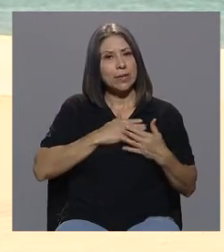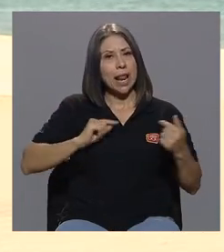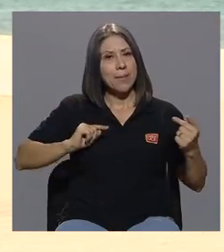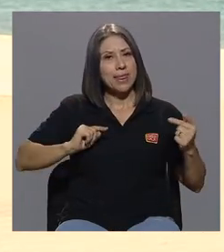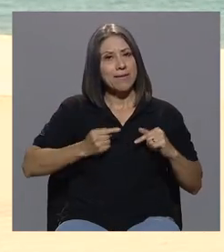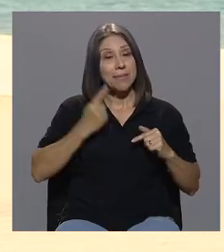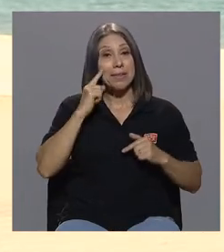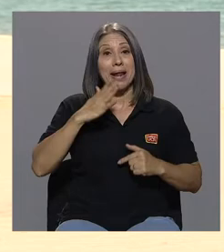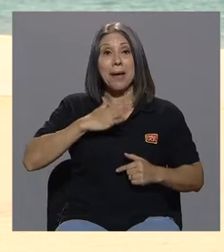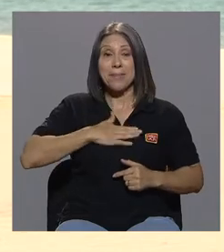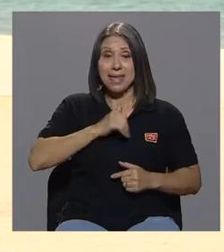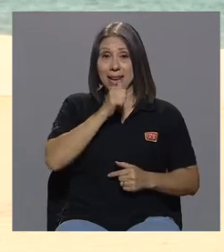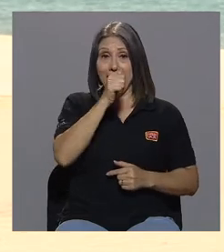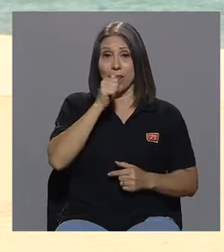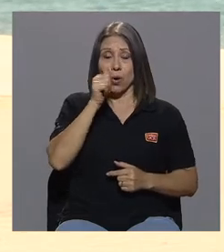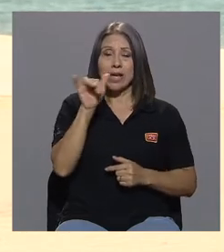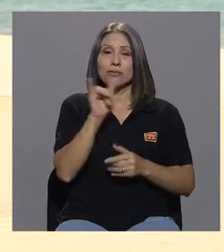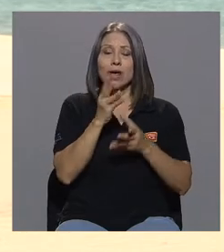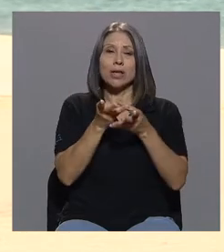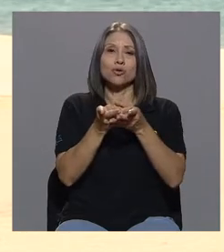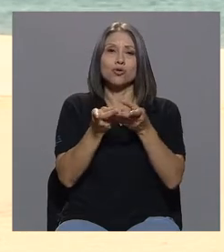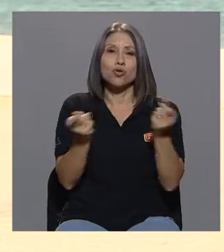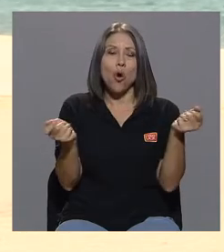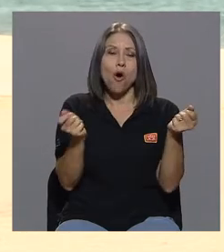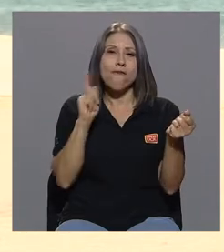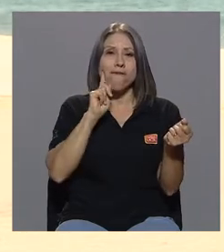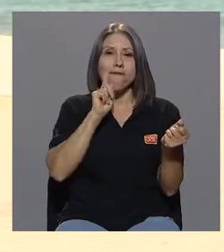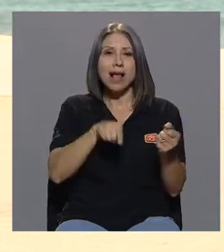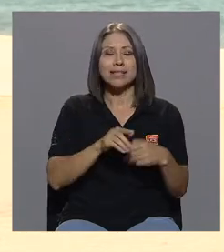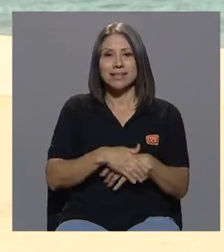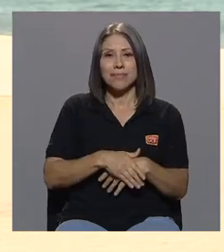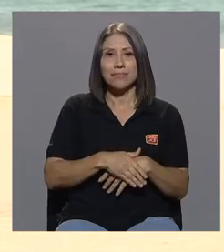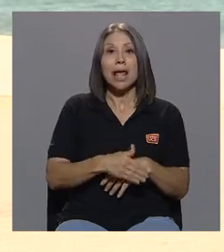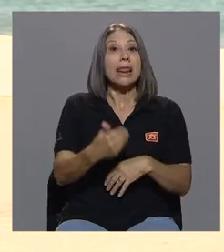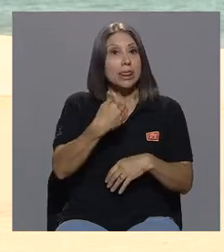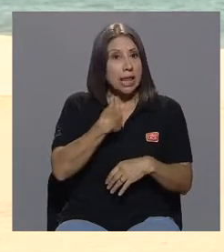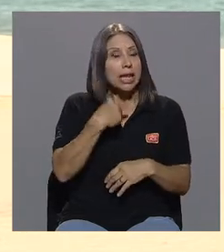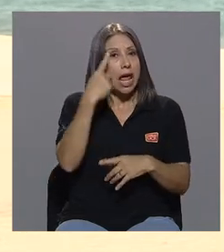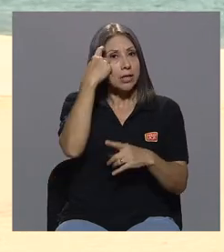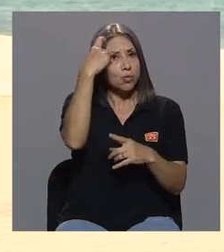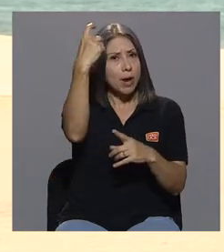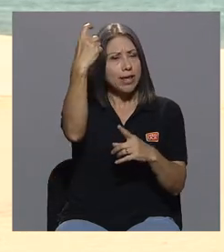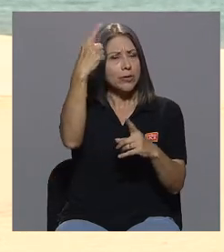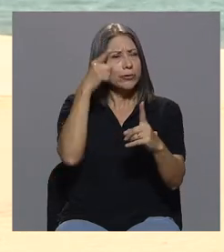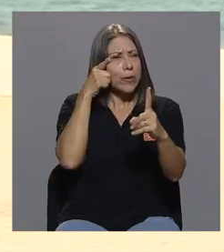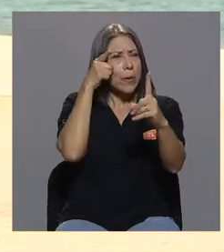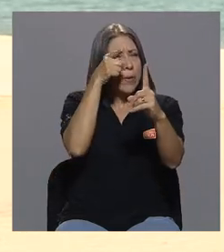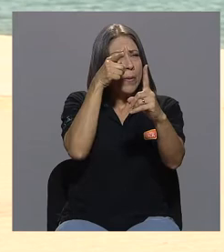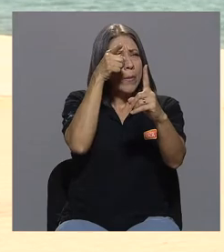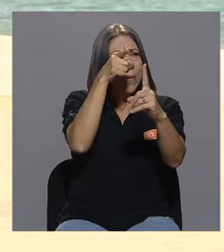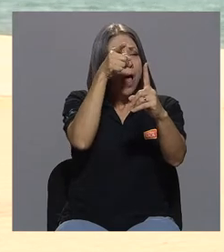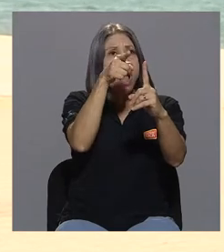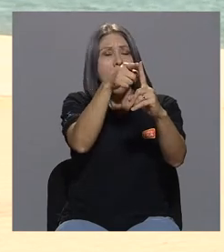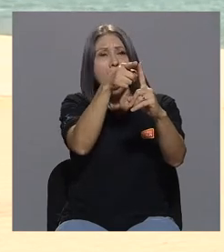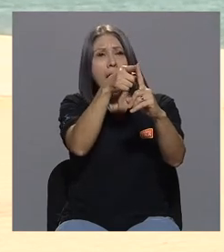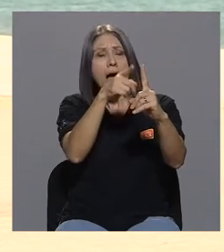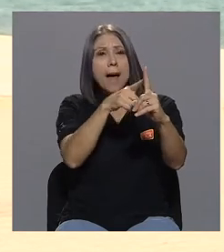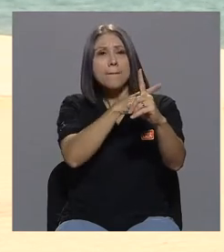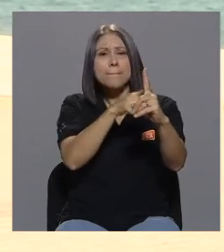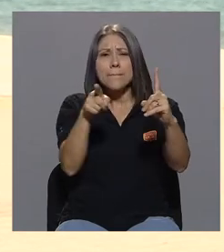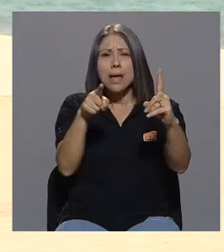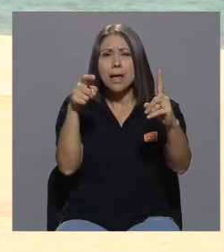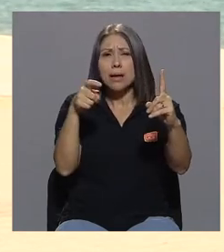fueron una salida falsa, ¿verdad? Habían sueños, habían metas. Pero hubo un momento en donde también me marcó